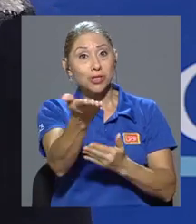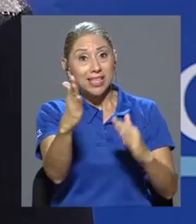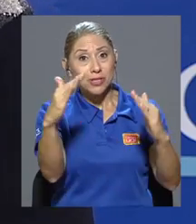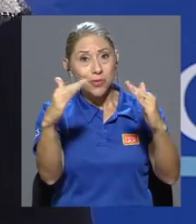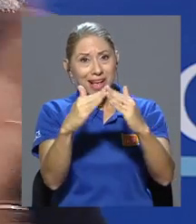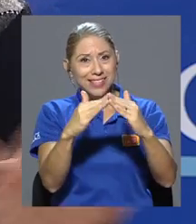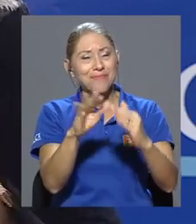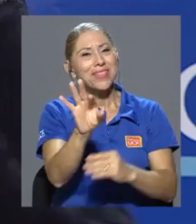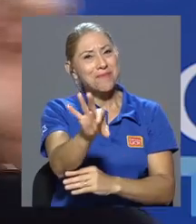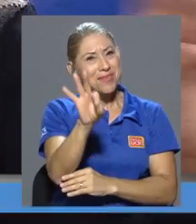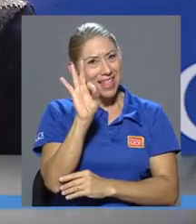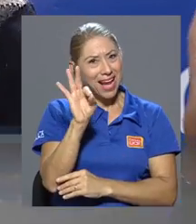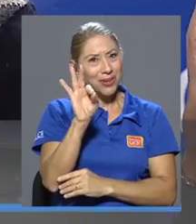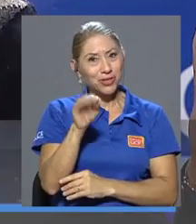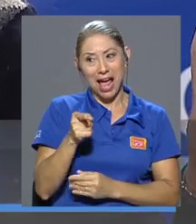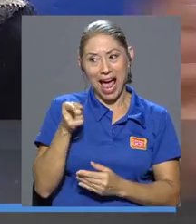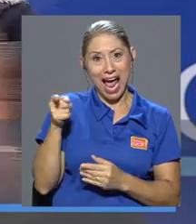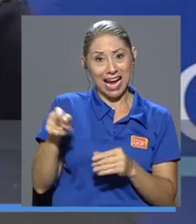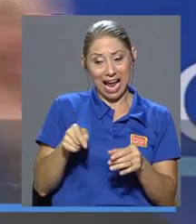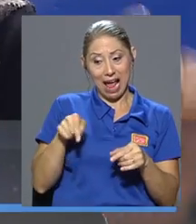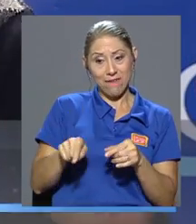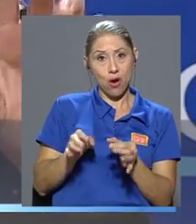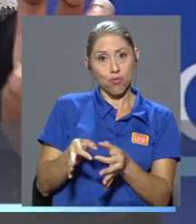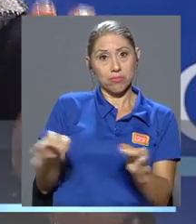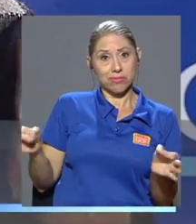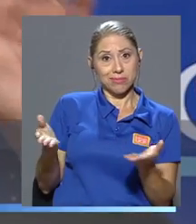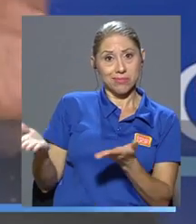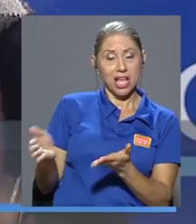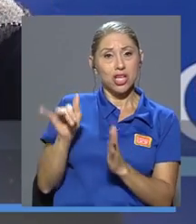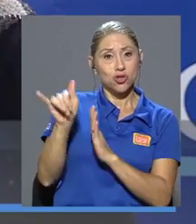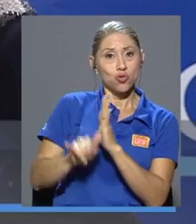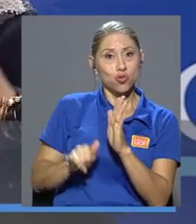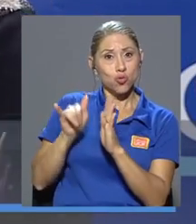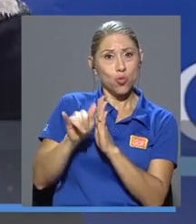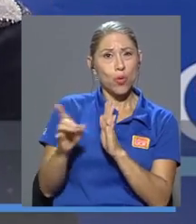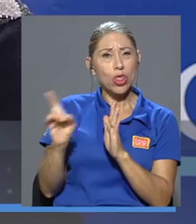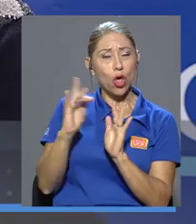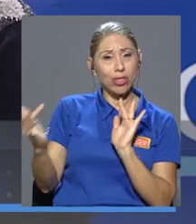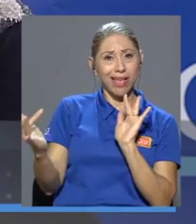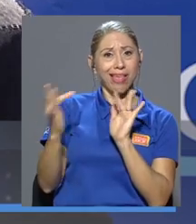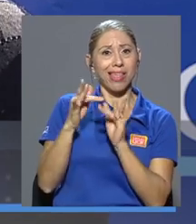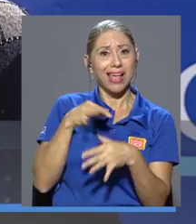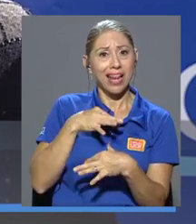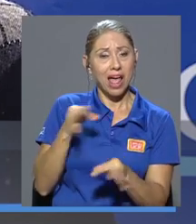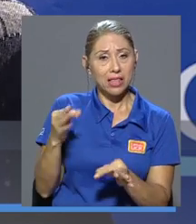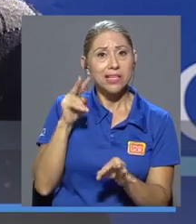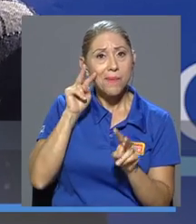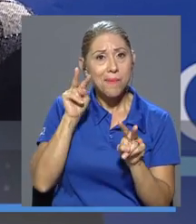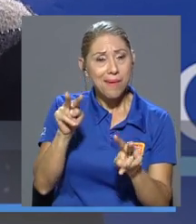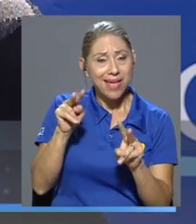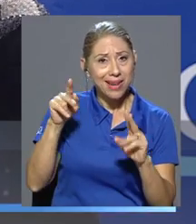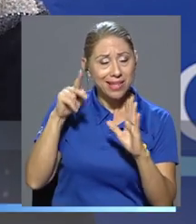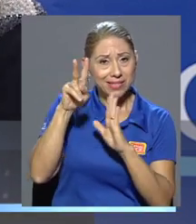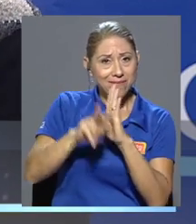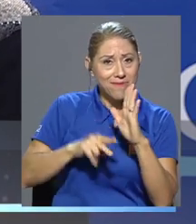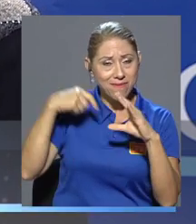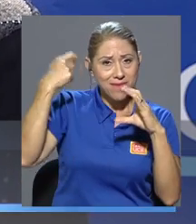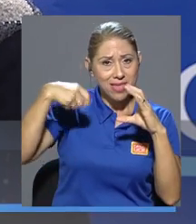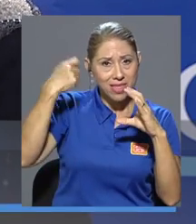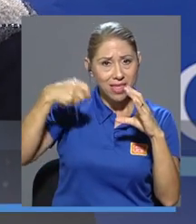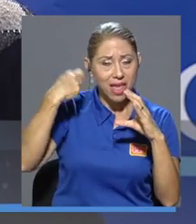casa, invitarlos, producción va a poner por acá abajo la dirección en YouTube, donde ustedes pueden, de manera gratuita, acceder a este